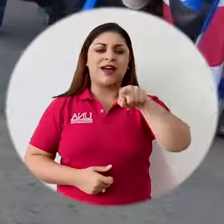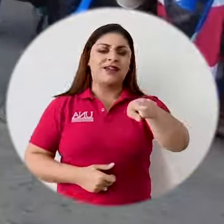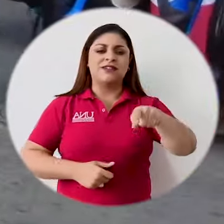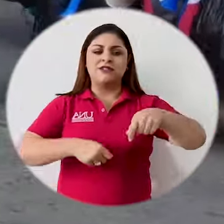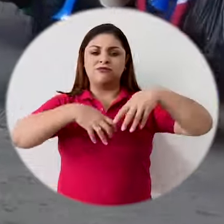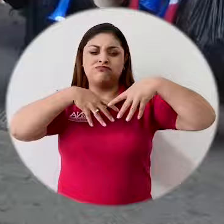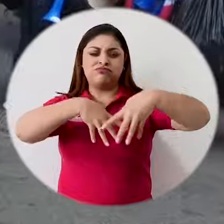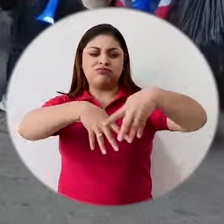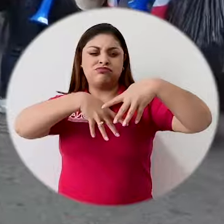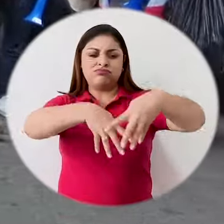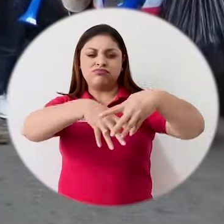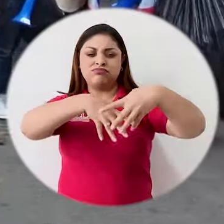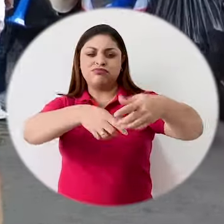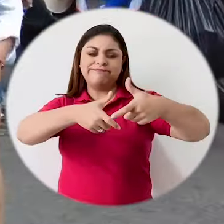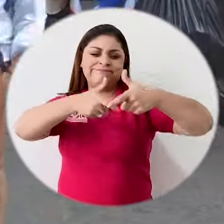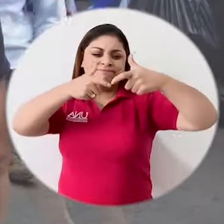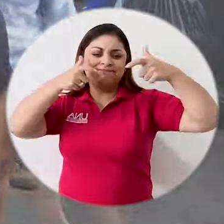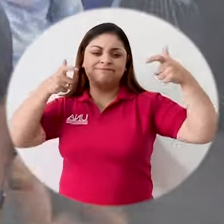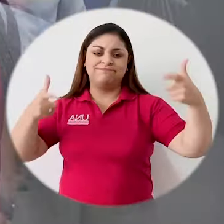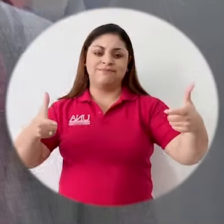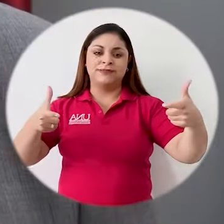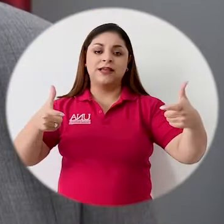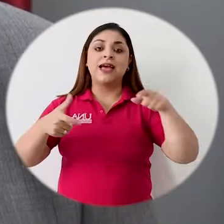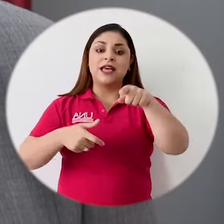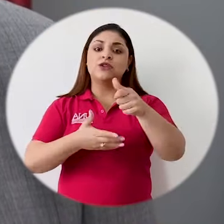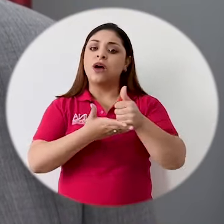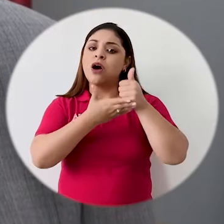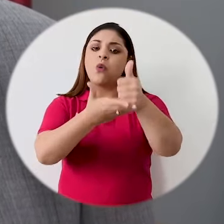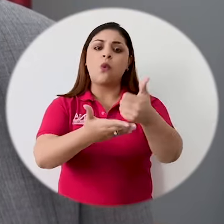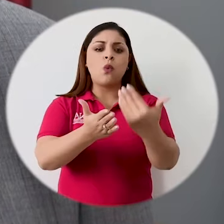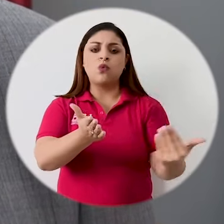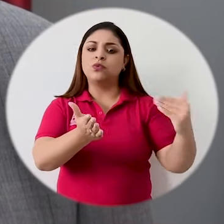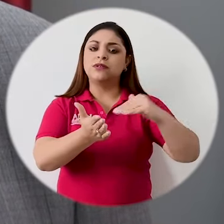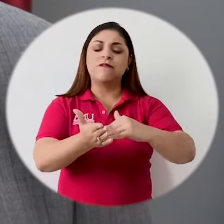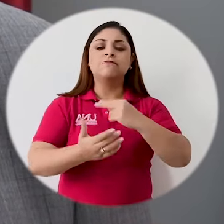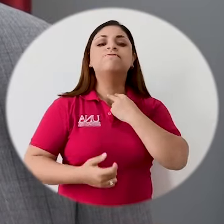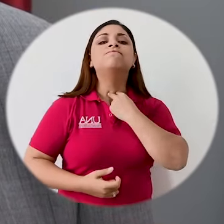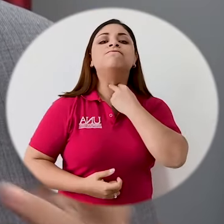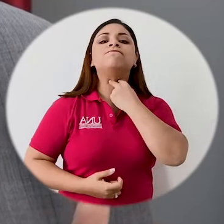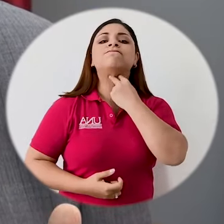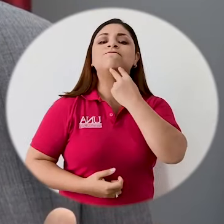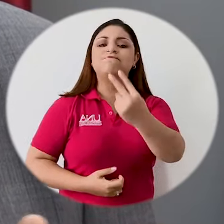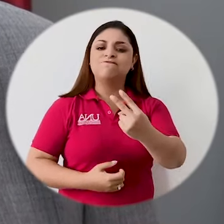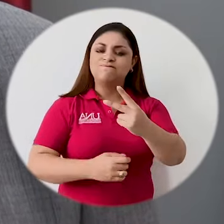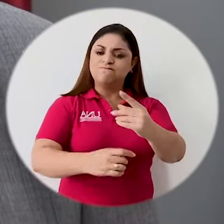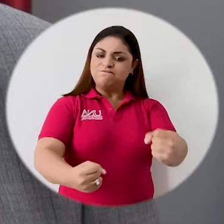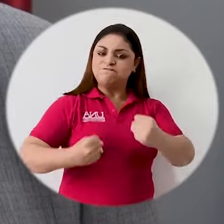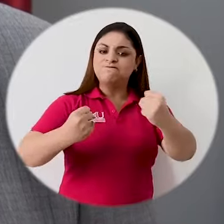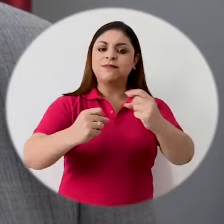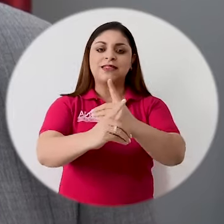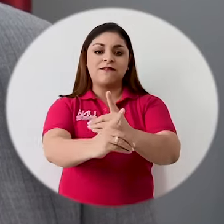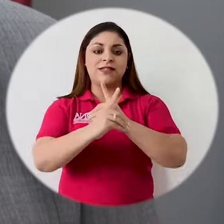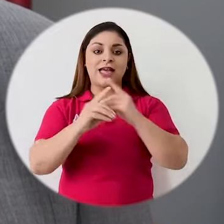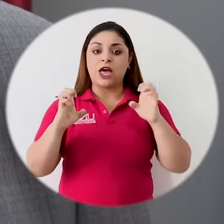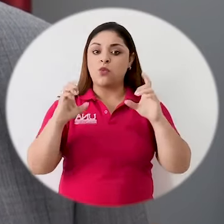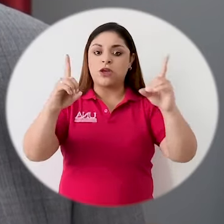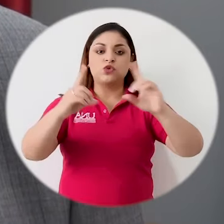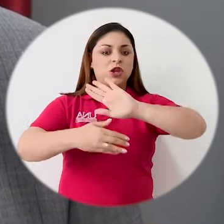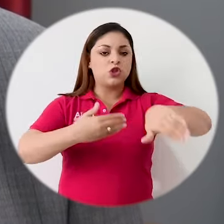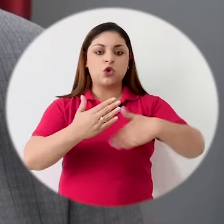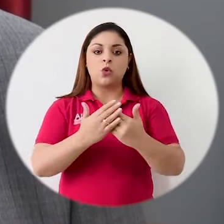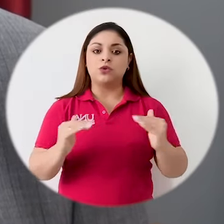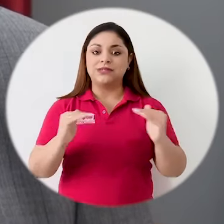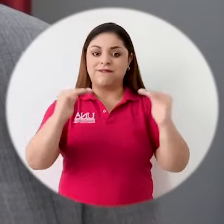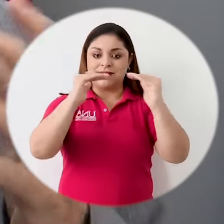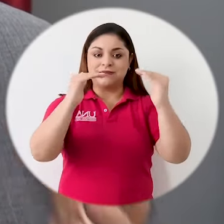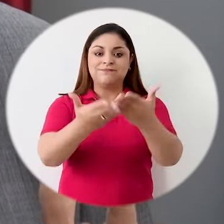esta gran marcha que permitirá levantar una vez más la voz en defensa de la educación en todos sus